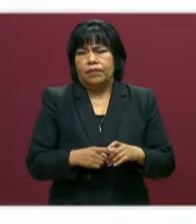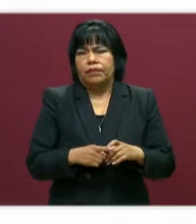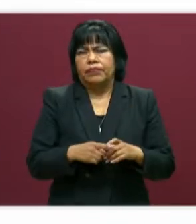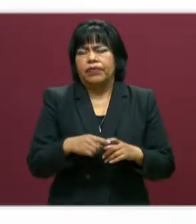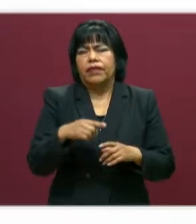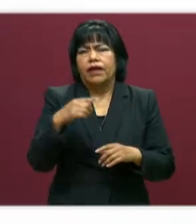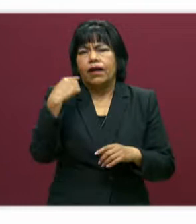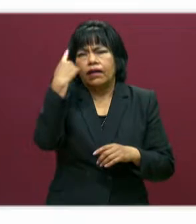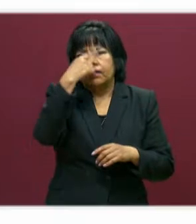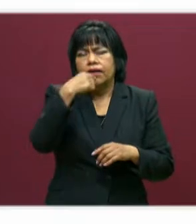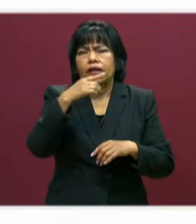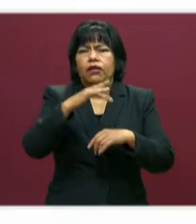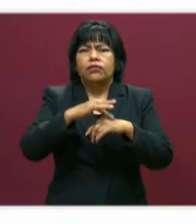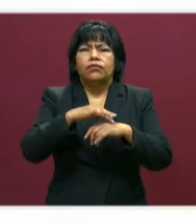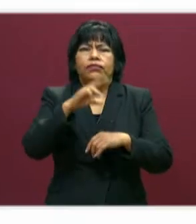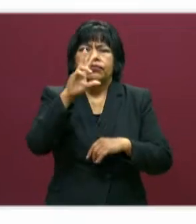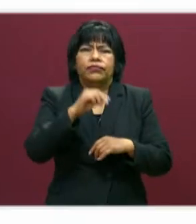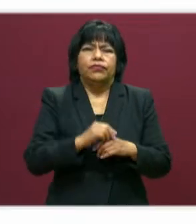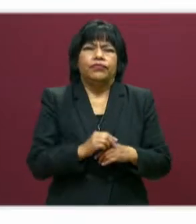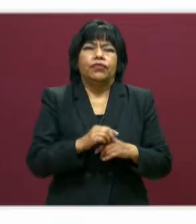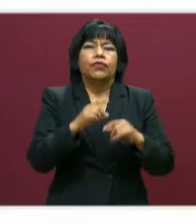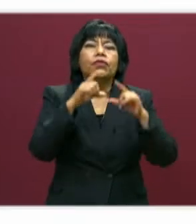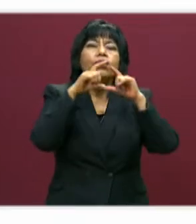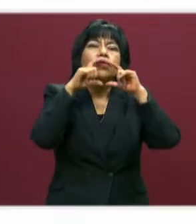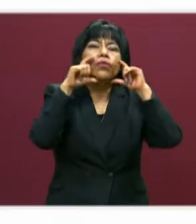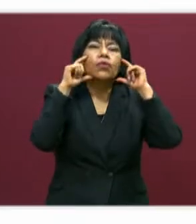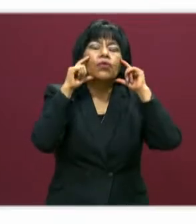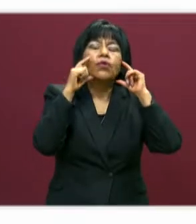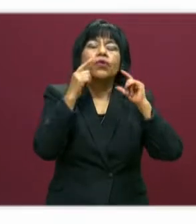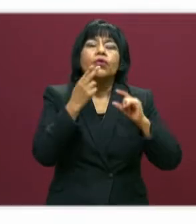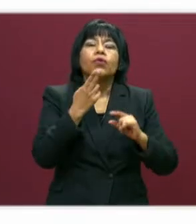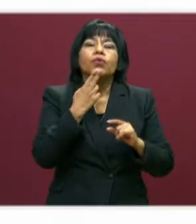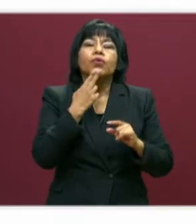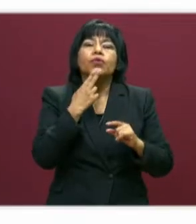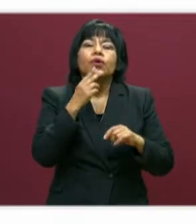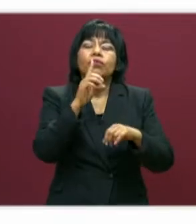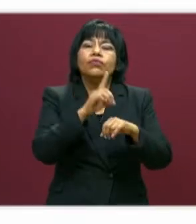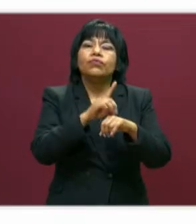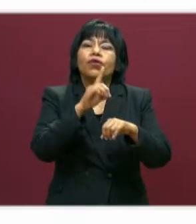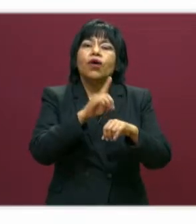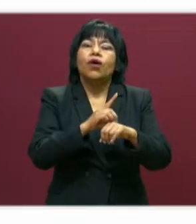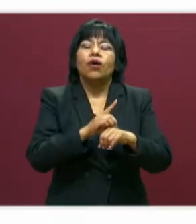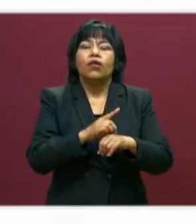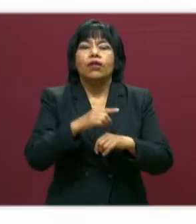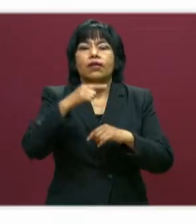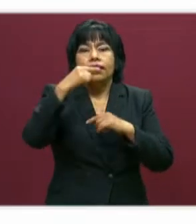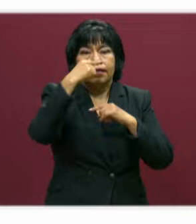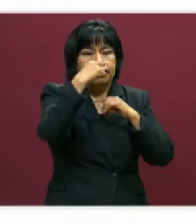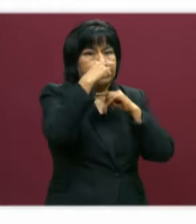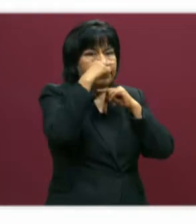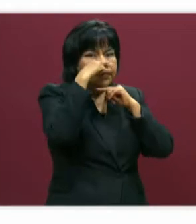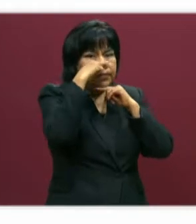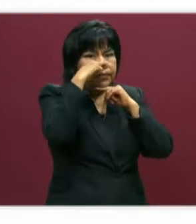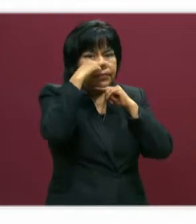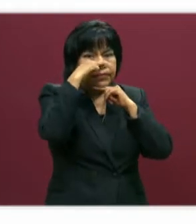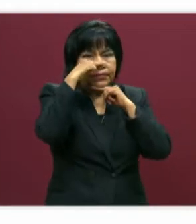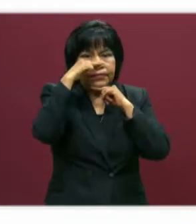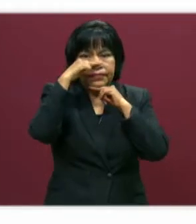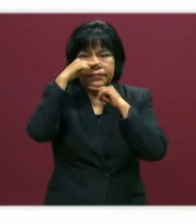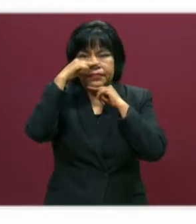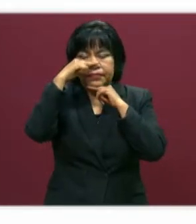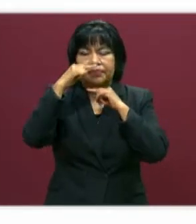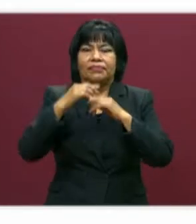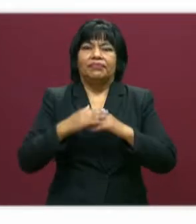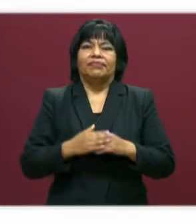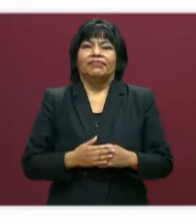a utilizar el cubrebocas al salir de casa si es que requerimos hacerlo de manera correcta, cubriendo desde la nariz hasta la